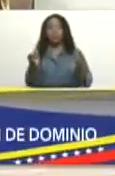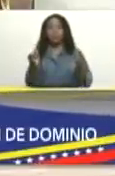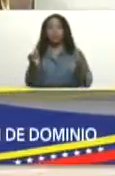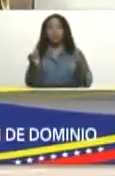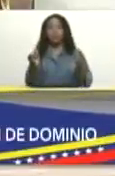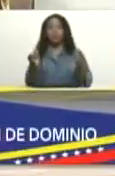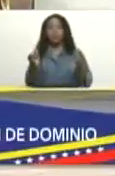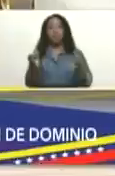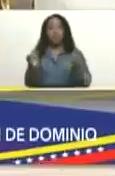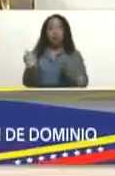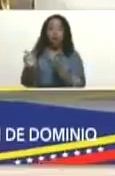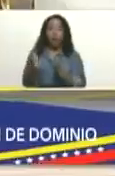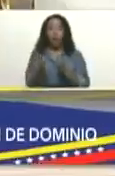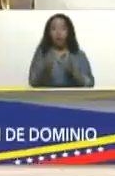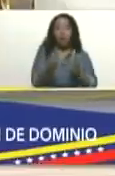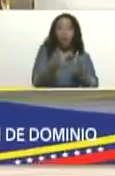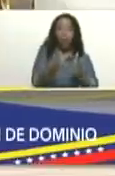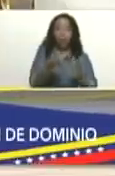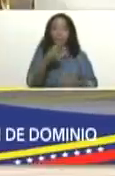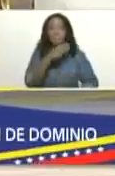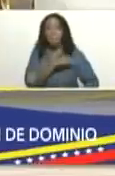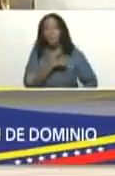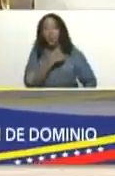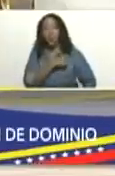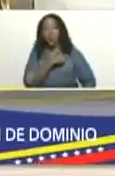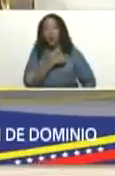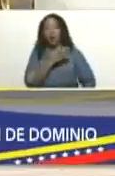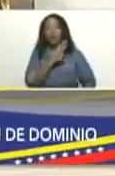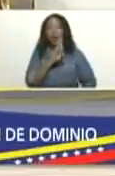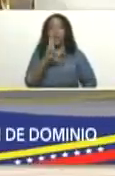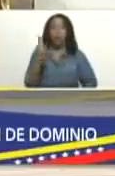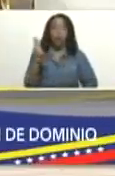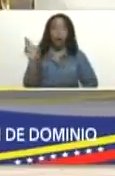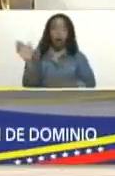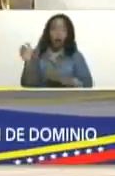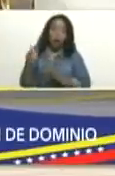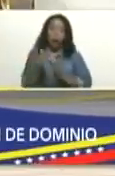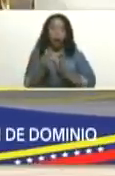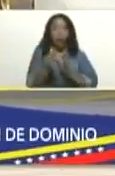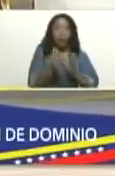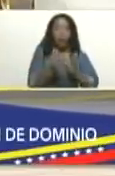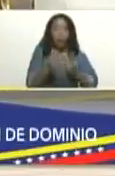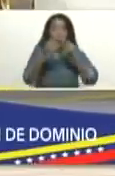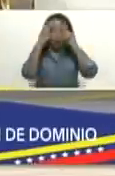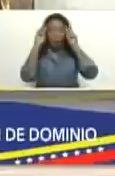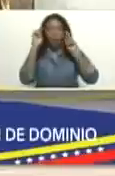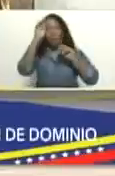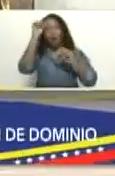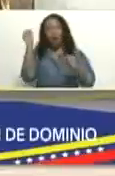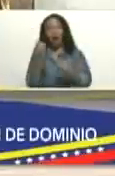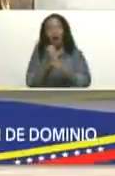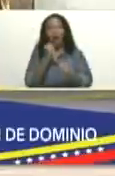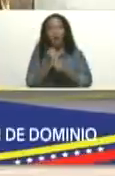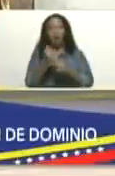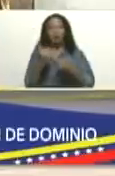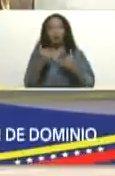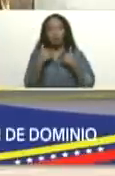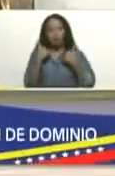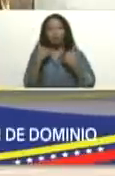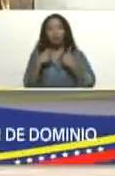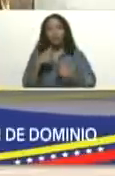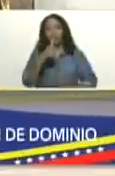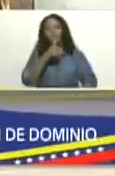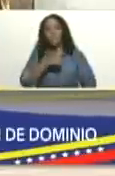por el camino de la moralidad republicana por el camino de la honestidad del trabajo del sacrificio de la